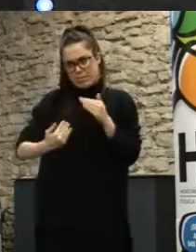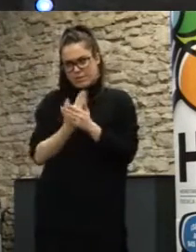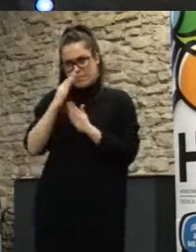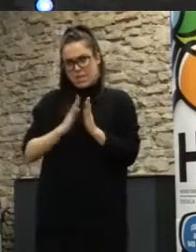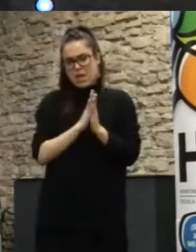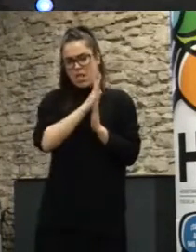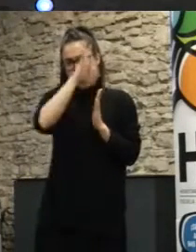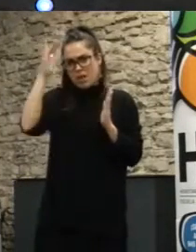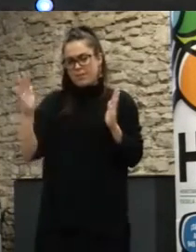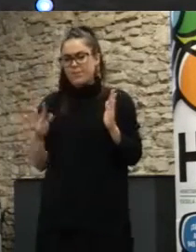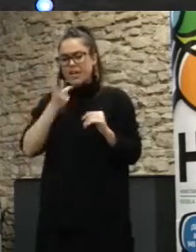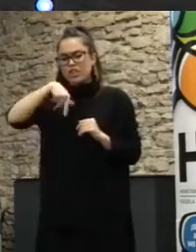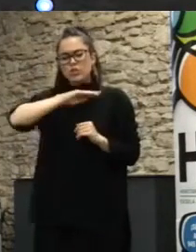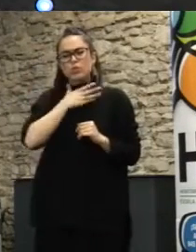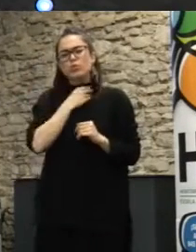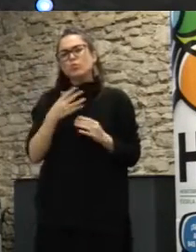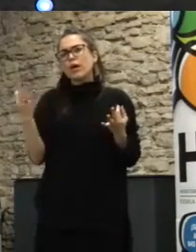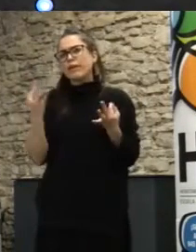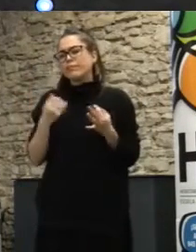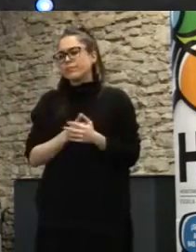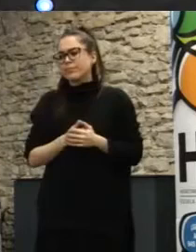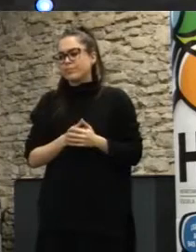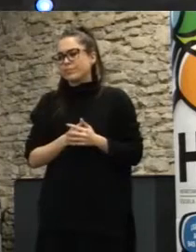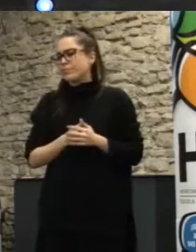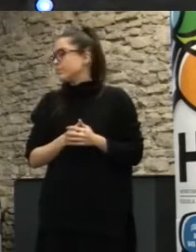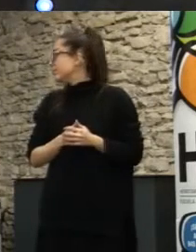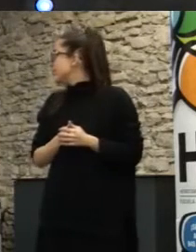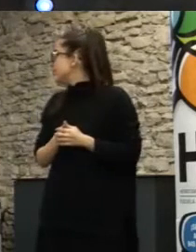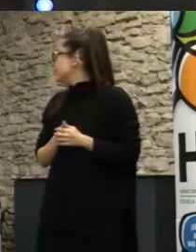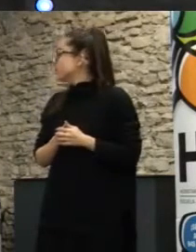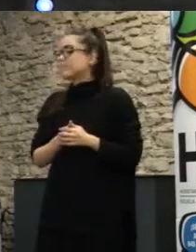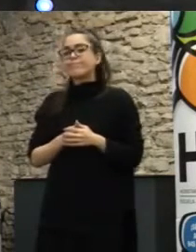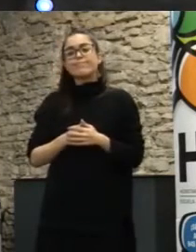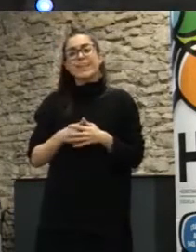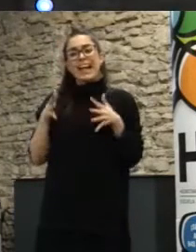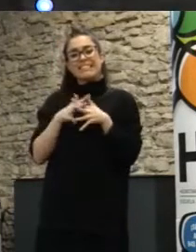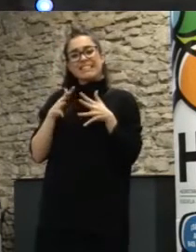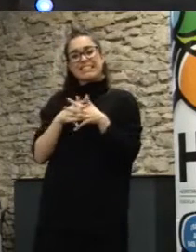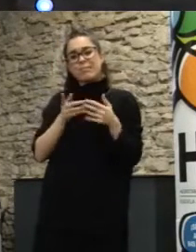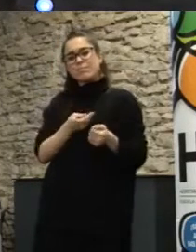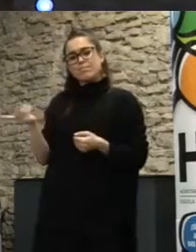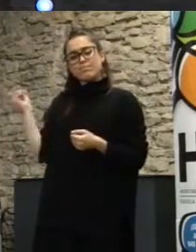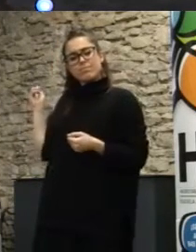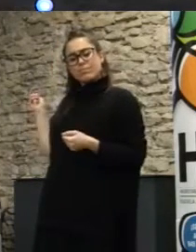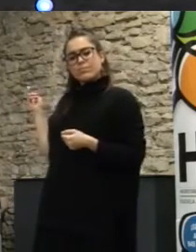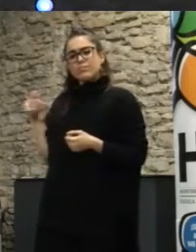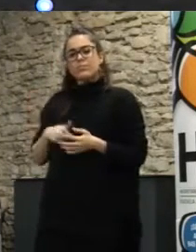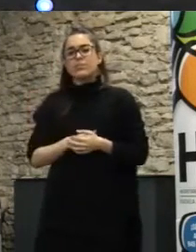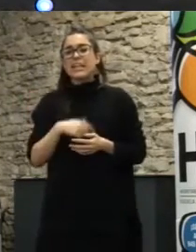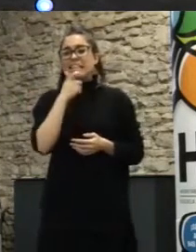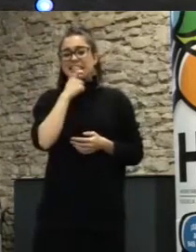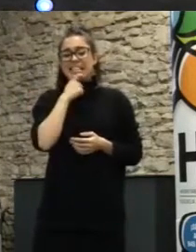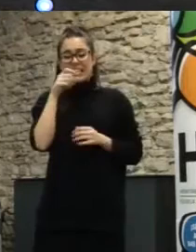gusta utilizar la base de este esquema que plantea la International Association for Public